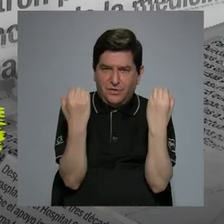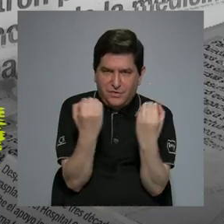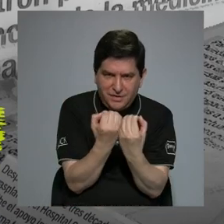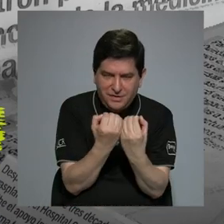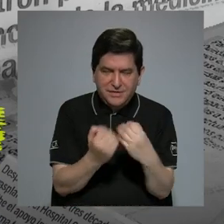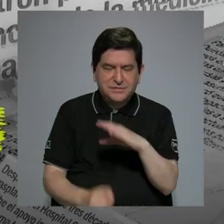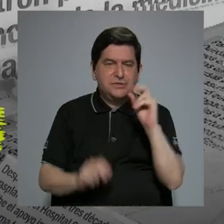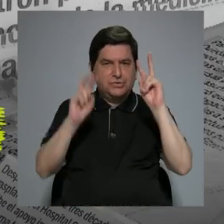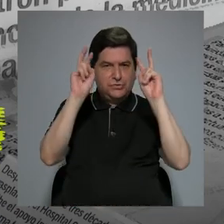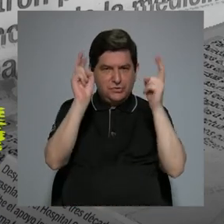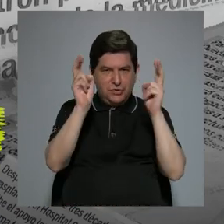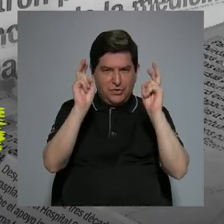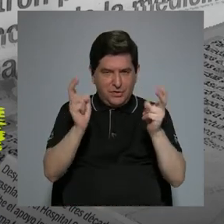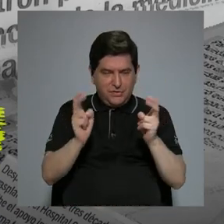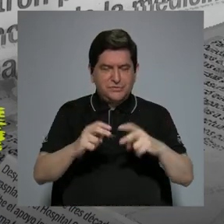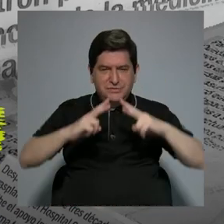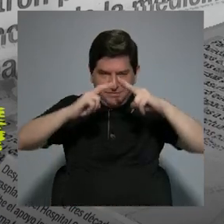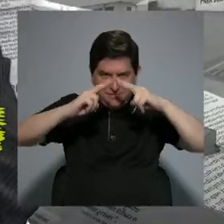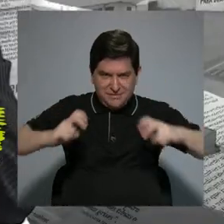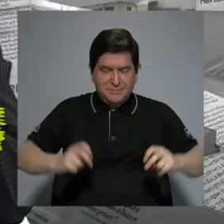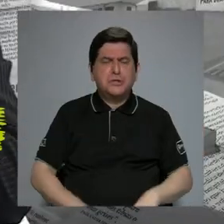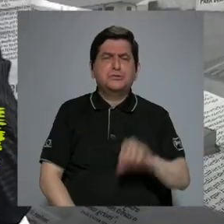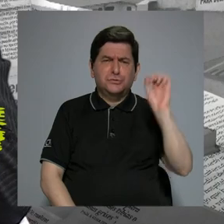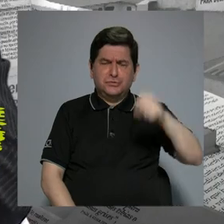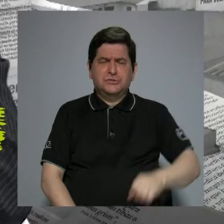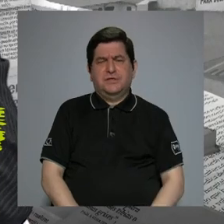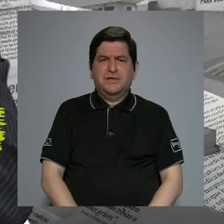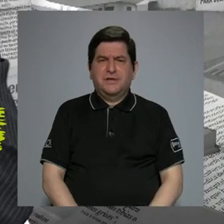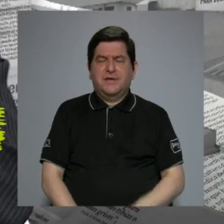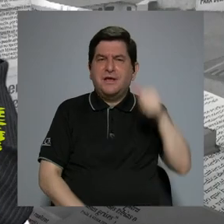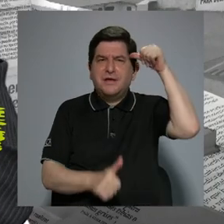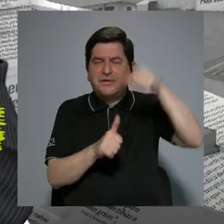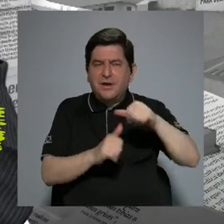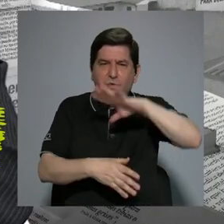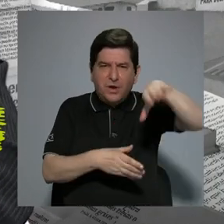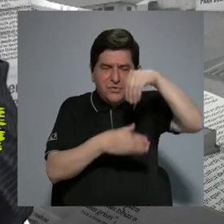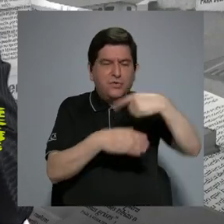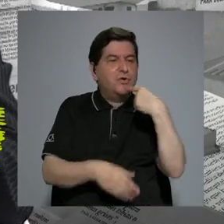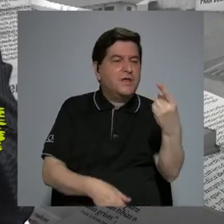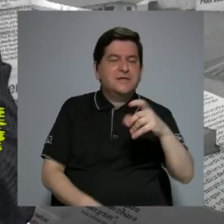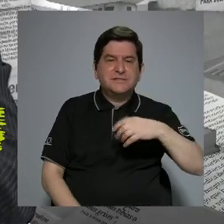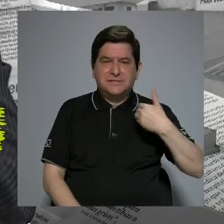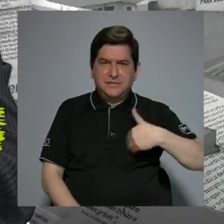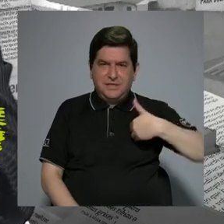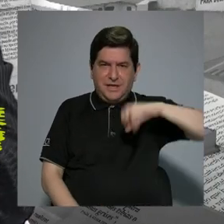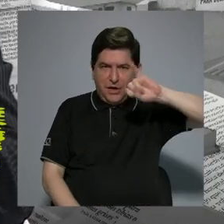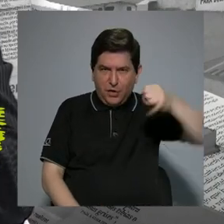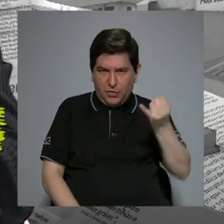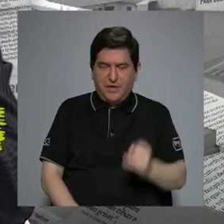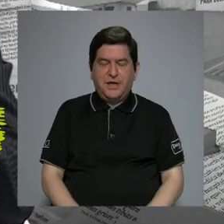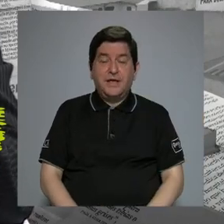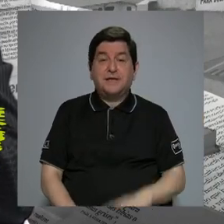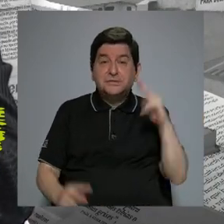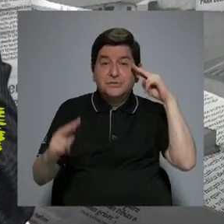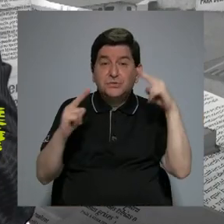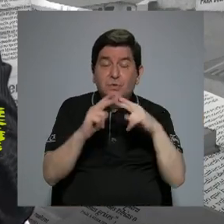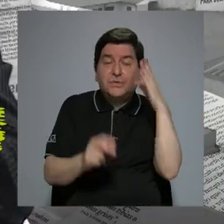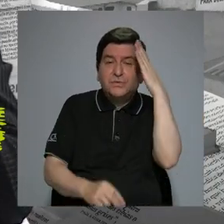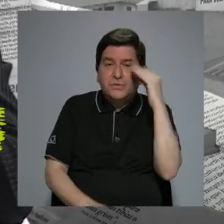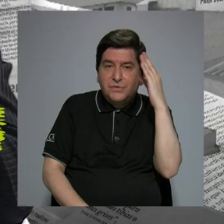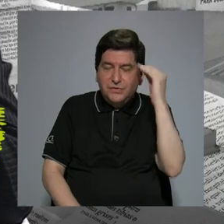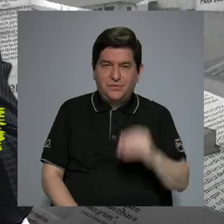y los temas que van a tratar. Claro que sí. retomo un poco el contexto que decía don Jorge, porque la idea es poder conocer las